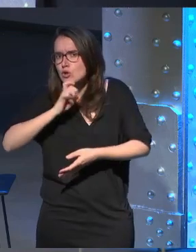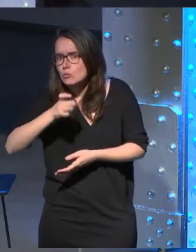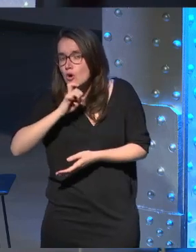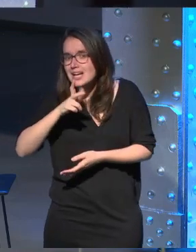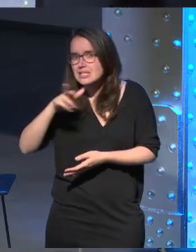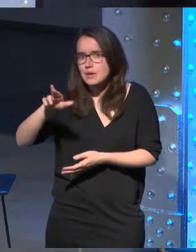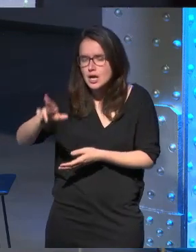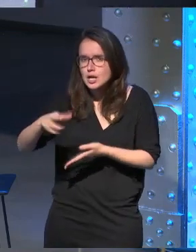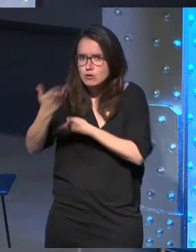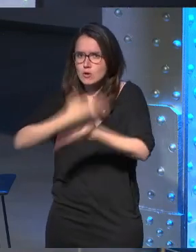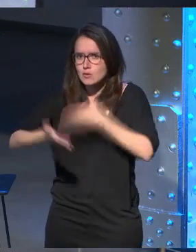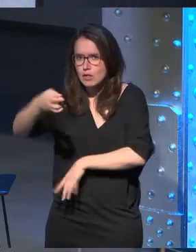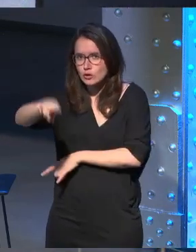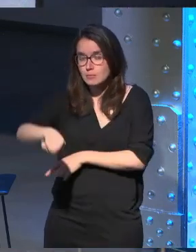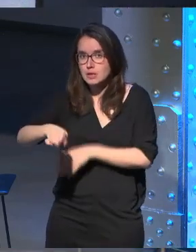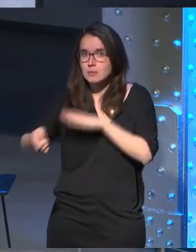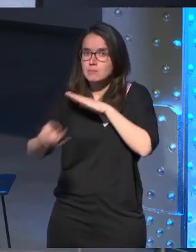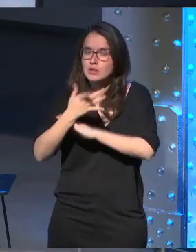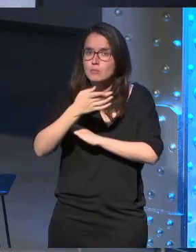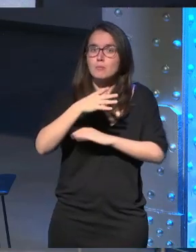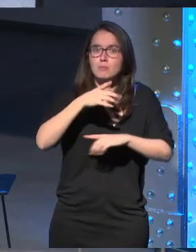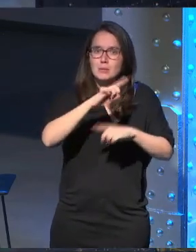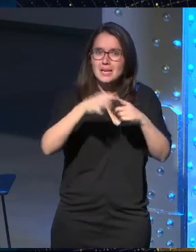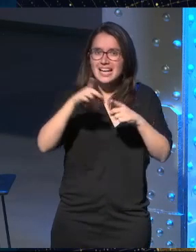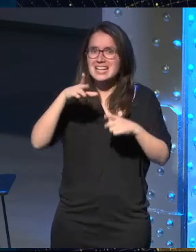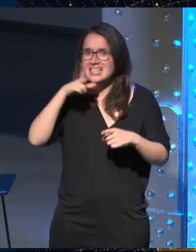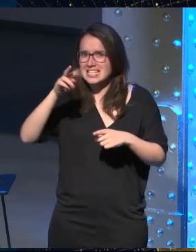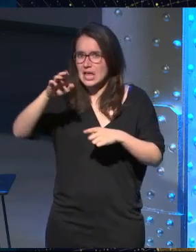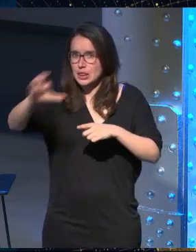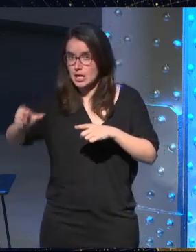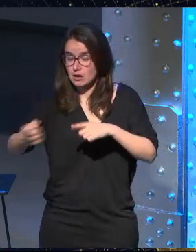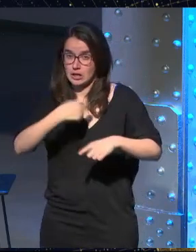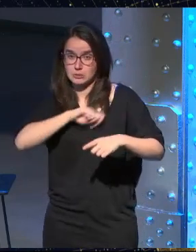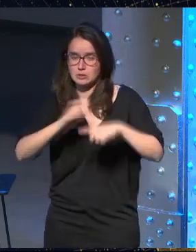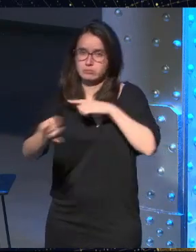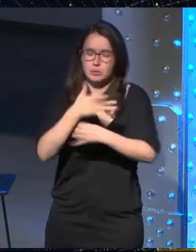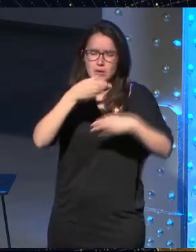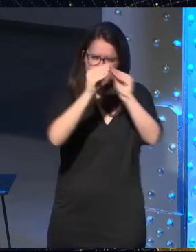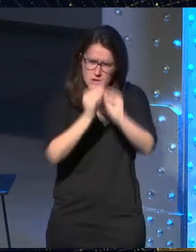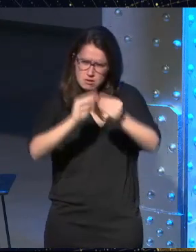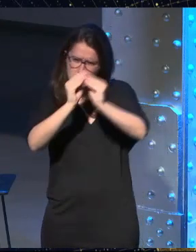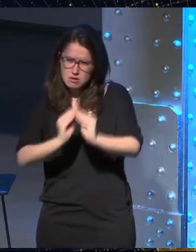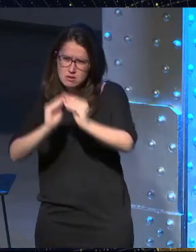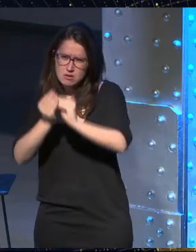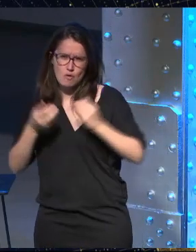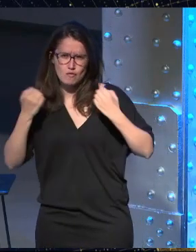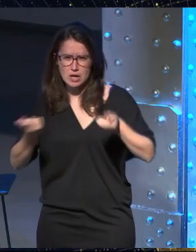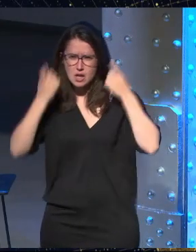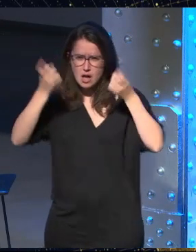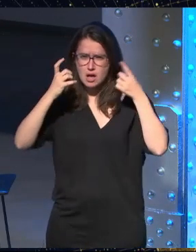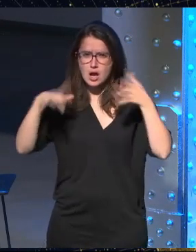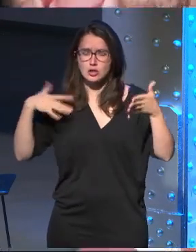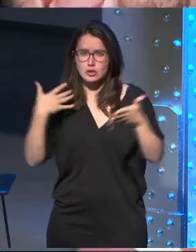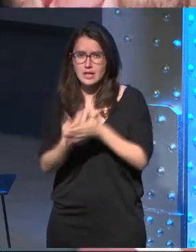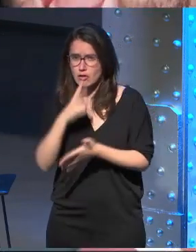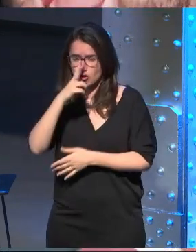también colaboró Val me mandó las primeras HTC que llegaron a España y a partir de ahí empecé a prototipar muy fuerte y ya hemos llegado